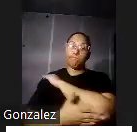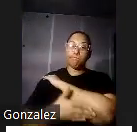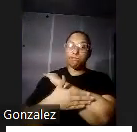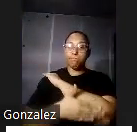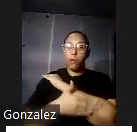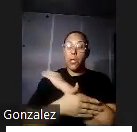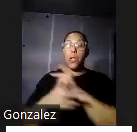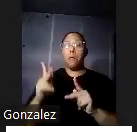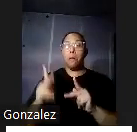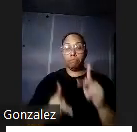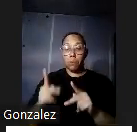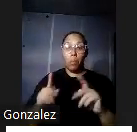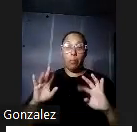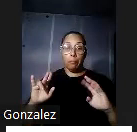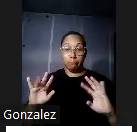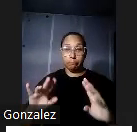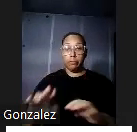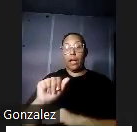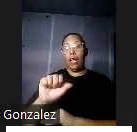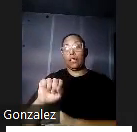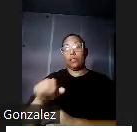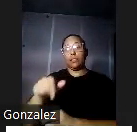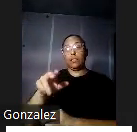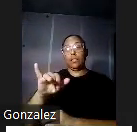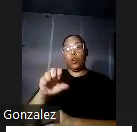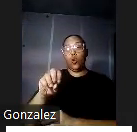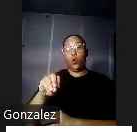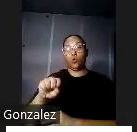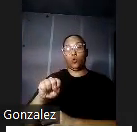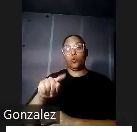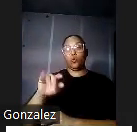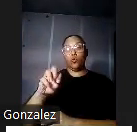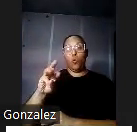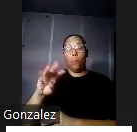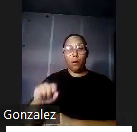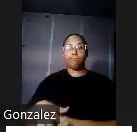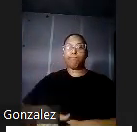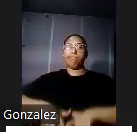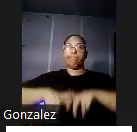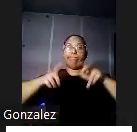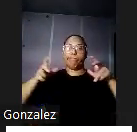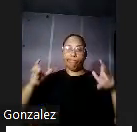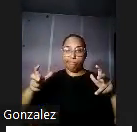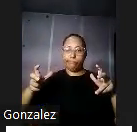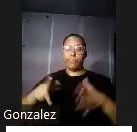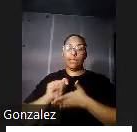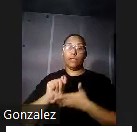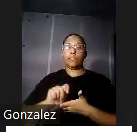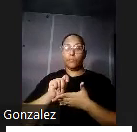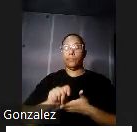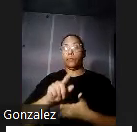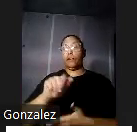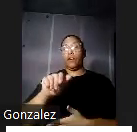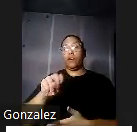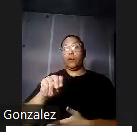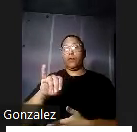anquilostomas también era enorme pero el éxito de Ashford en el tratamiento de la anemia también se reflejó